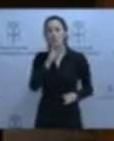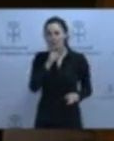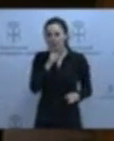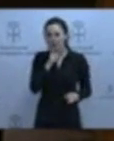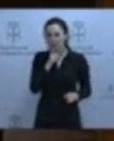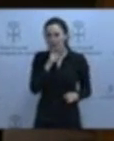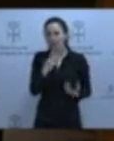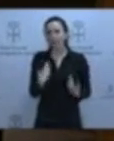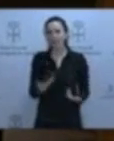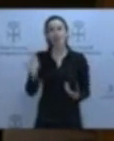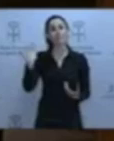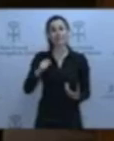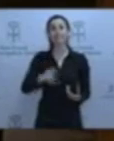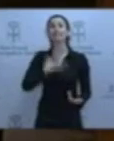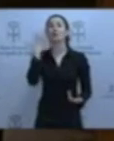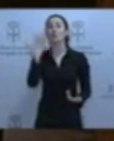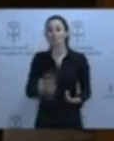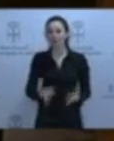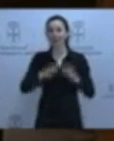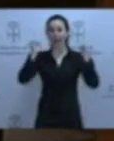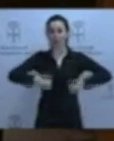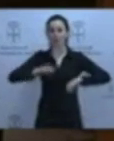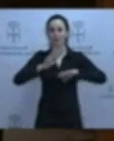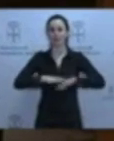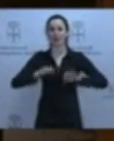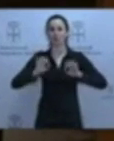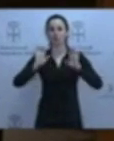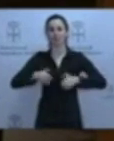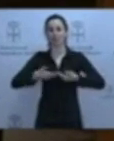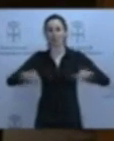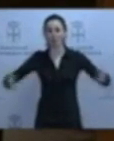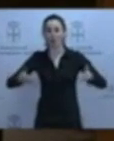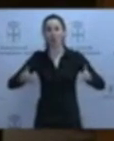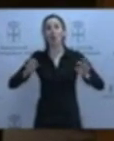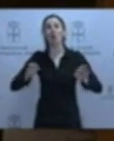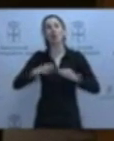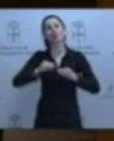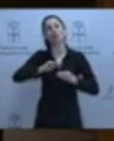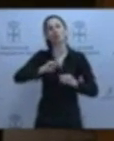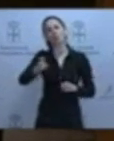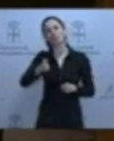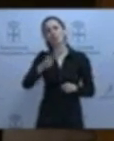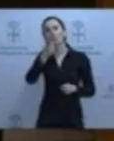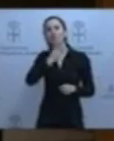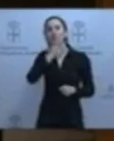presidente que fue capaz de impulsar un acuerdo para desbloquear el Senado o el que utilizó el Senado para aforar a su expresidente.